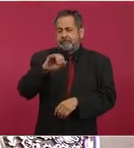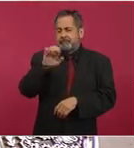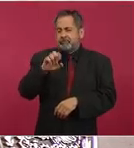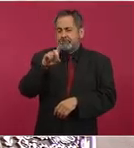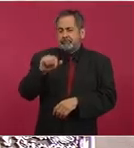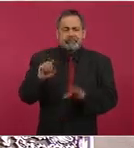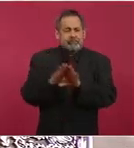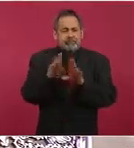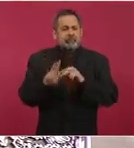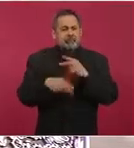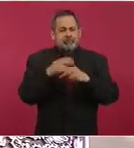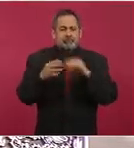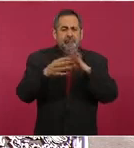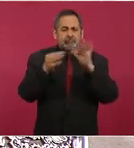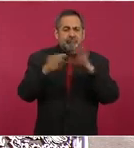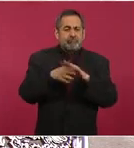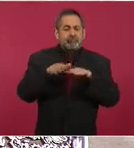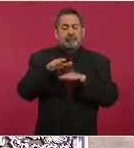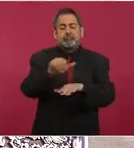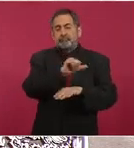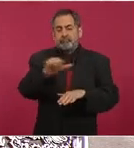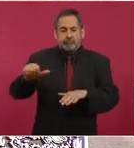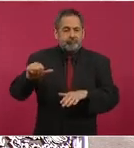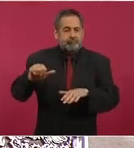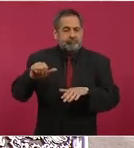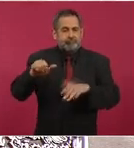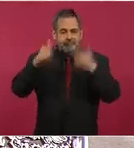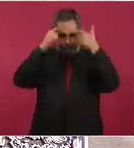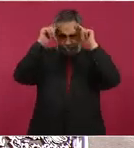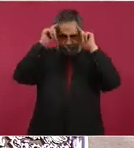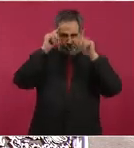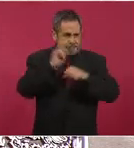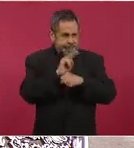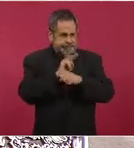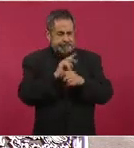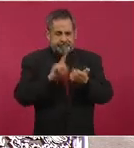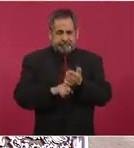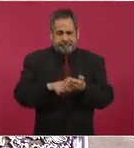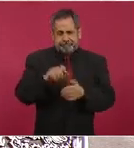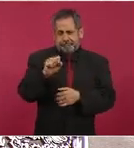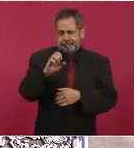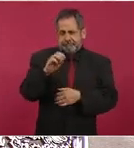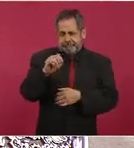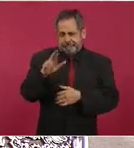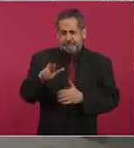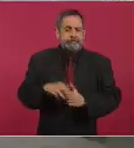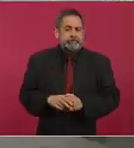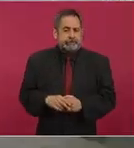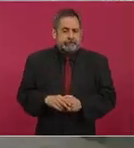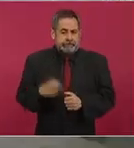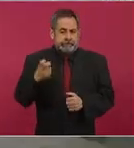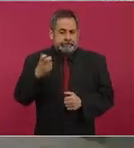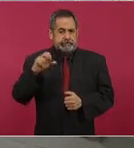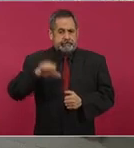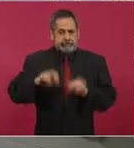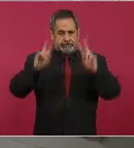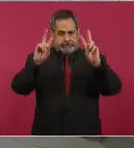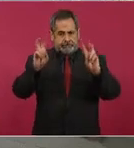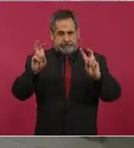aduanas marinas. Ese es el programa de hoy, el informe.